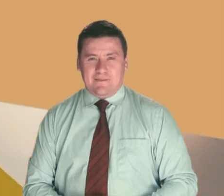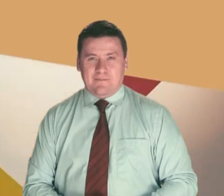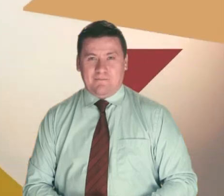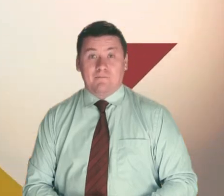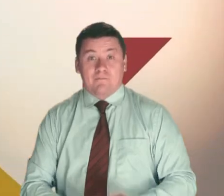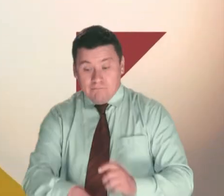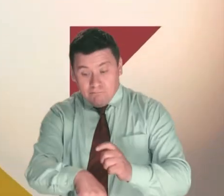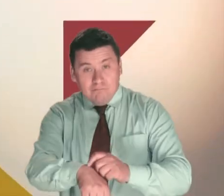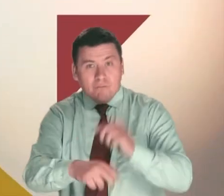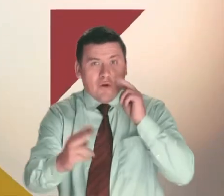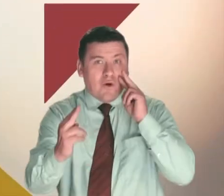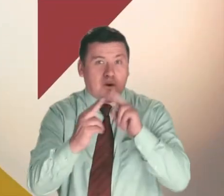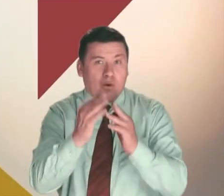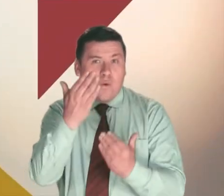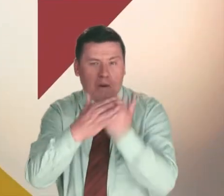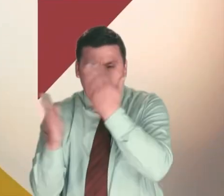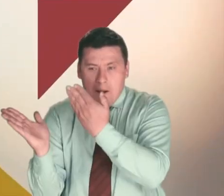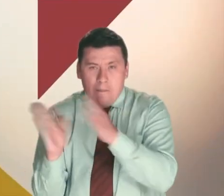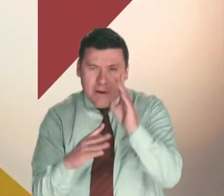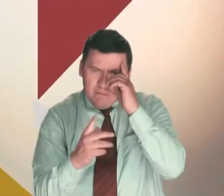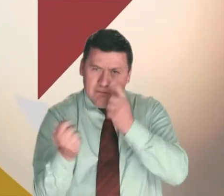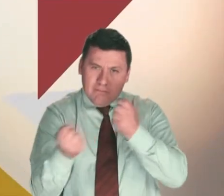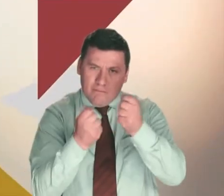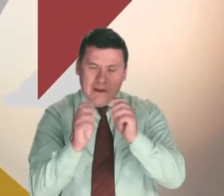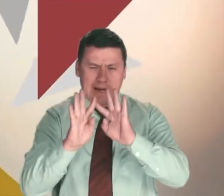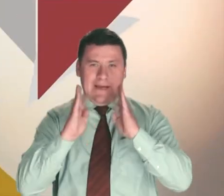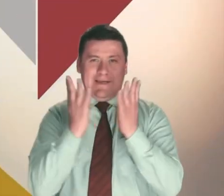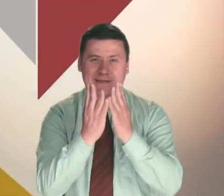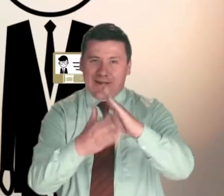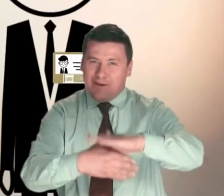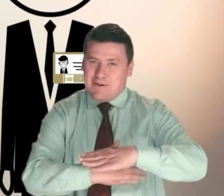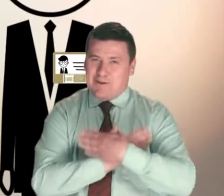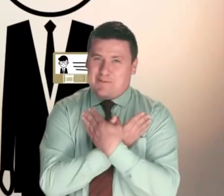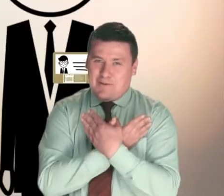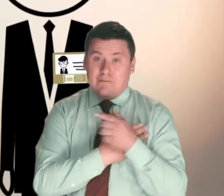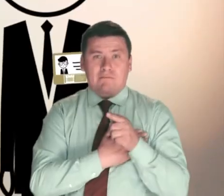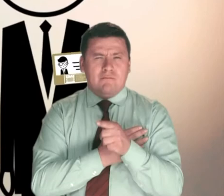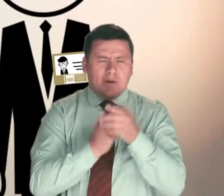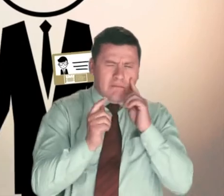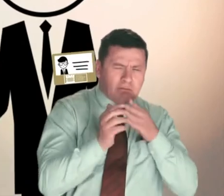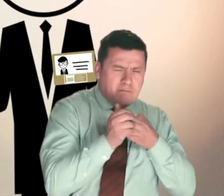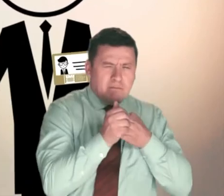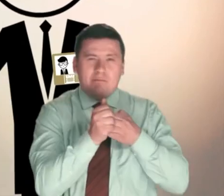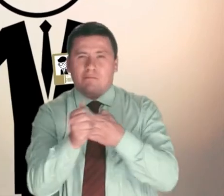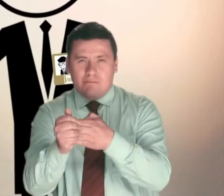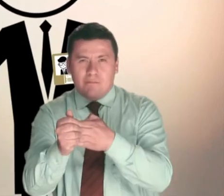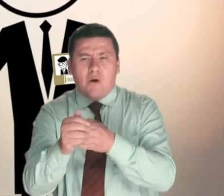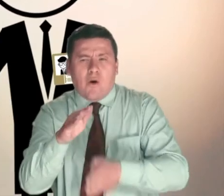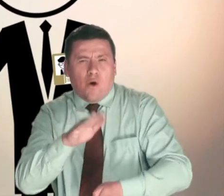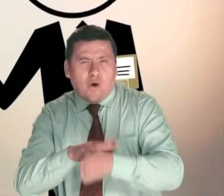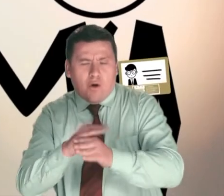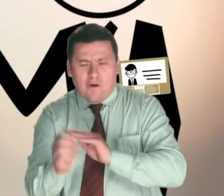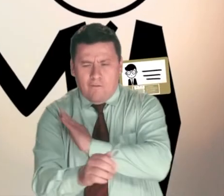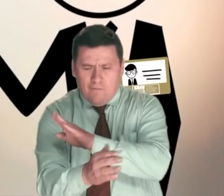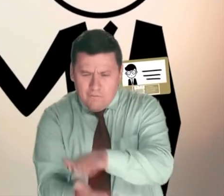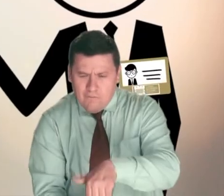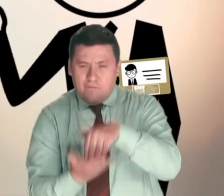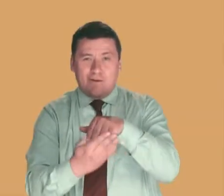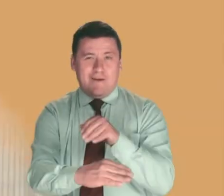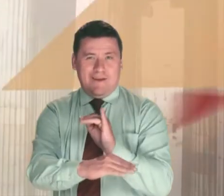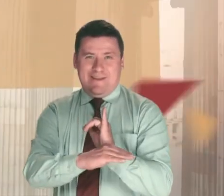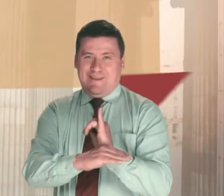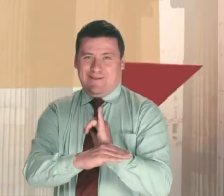Llegó la hora de conocer el nuevo plan estratégico del Senado de la República, que será la ruta a seguir para continuar fortaleciendo nuestra